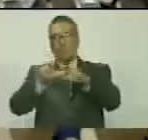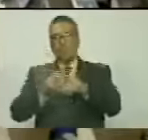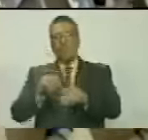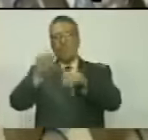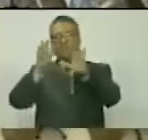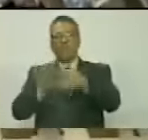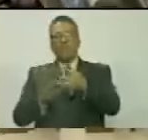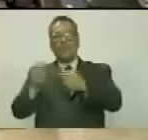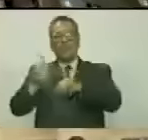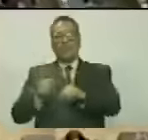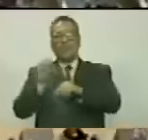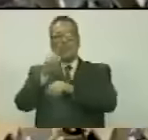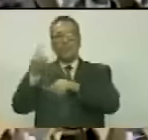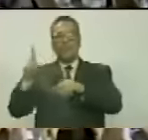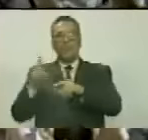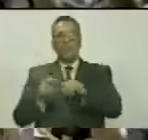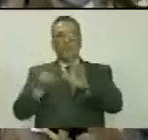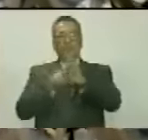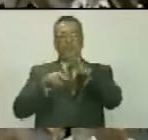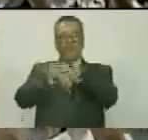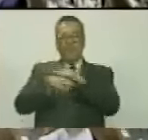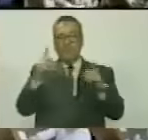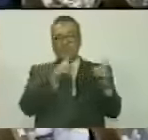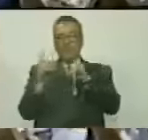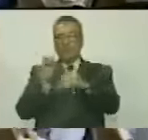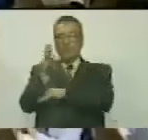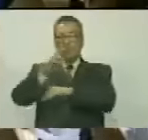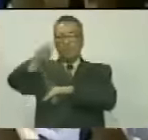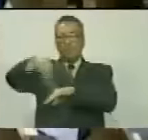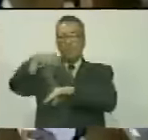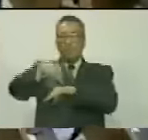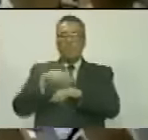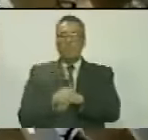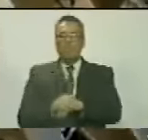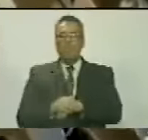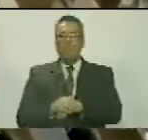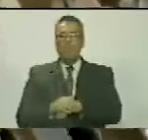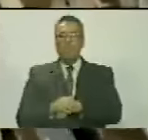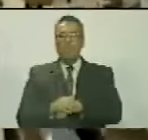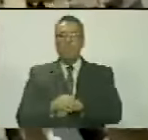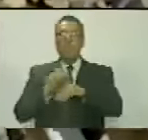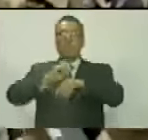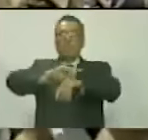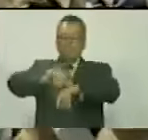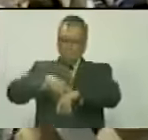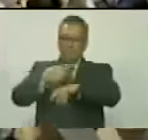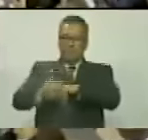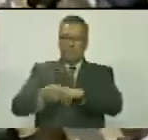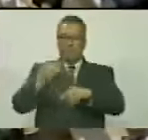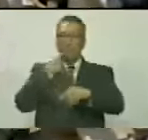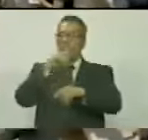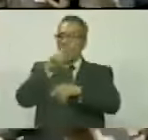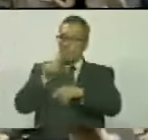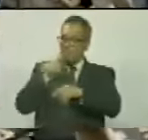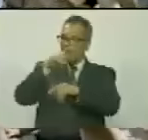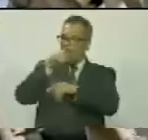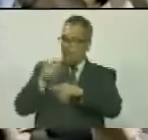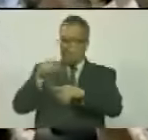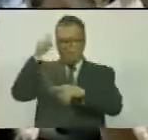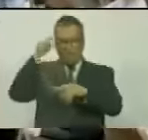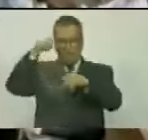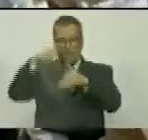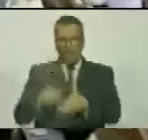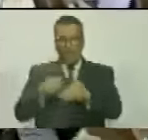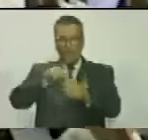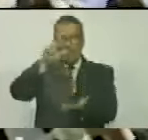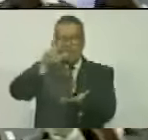9, 10 y 11 del Reglamento Interior y Debate de la Asamblea Nacional. Luego de sometida a consulta la propuesta del orden del día,